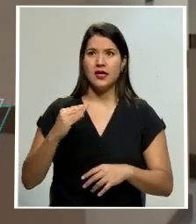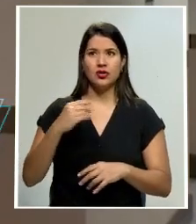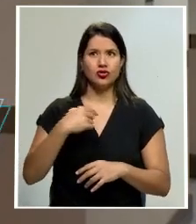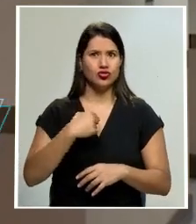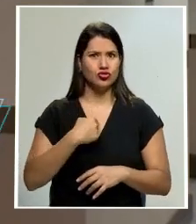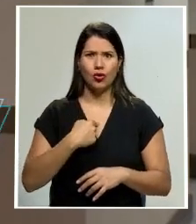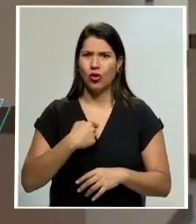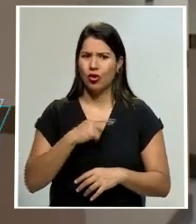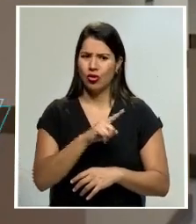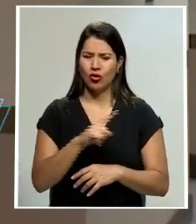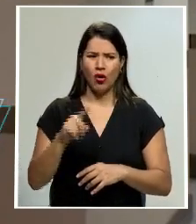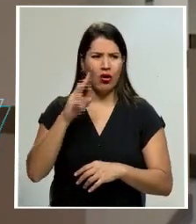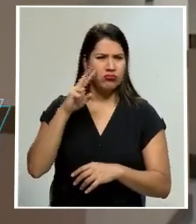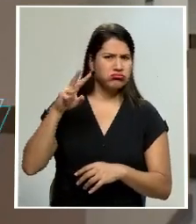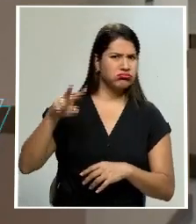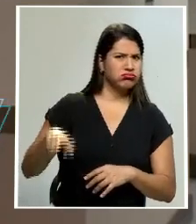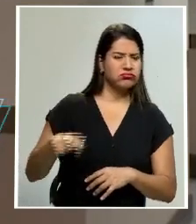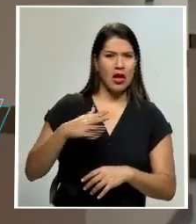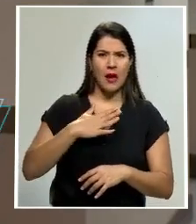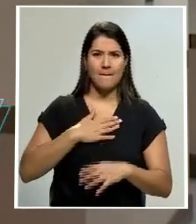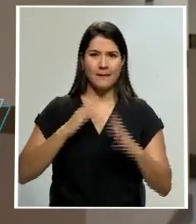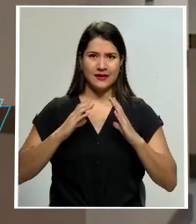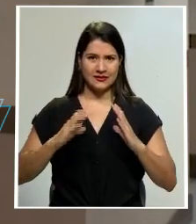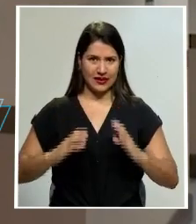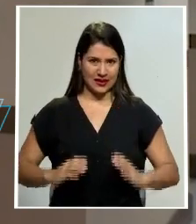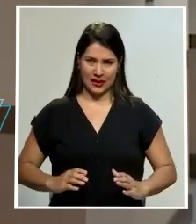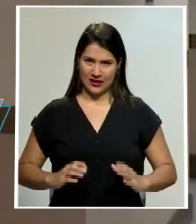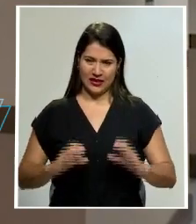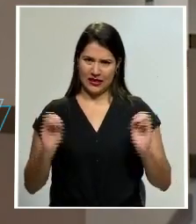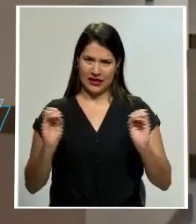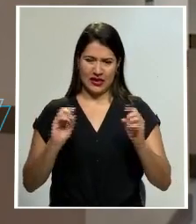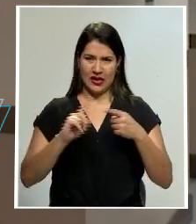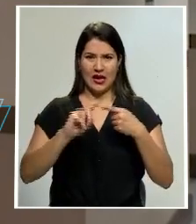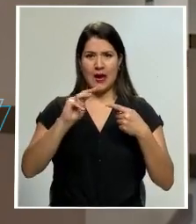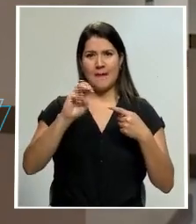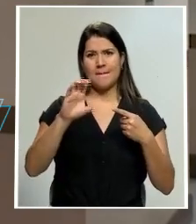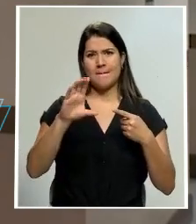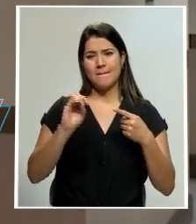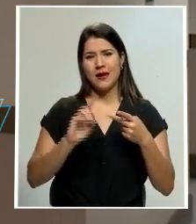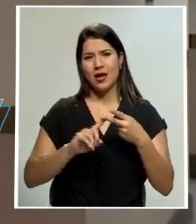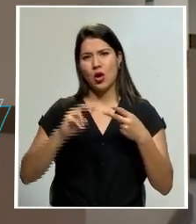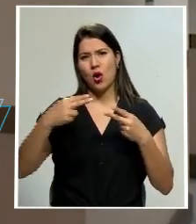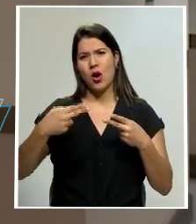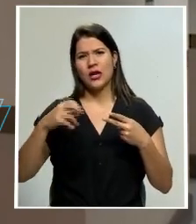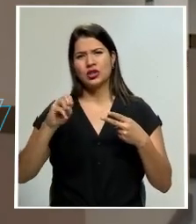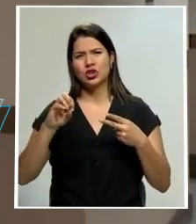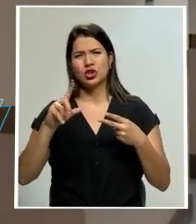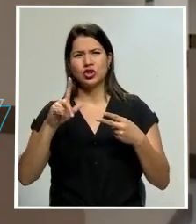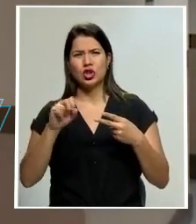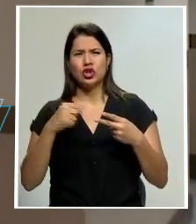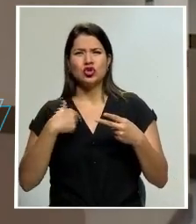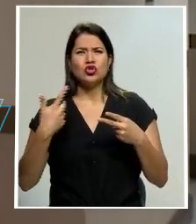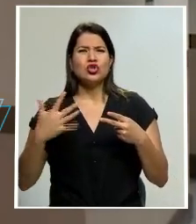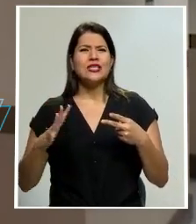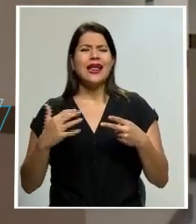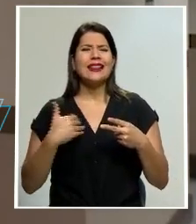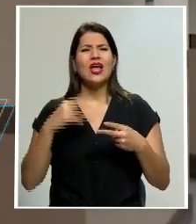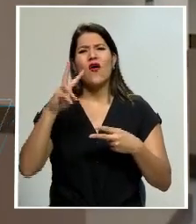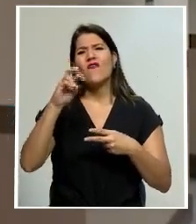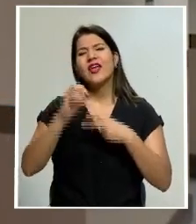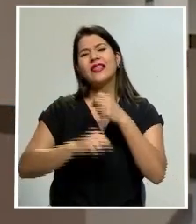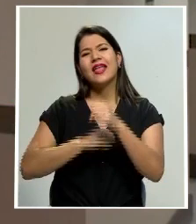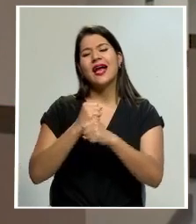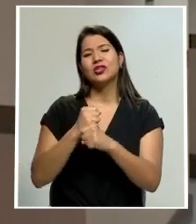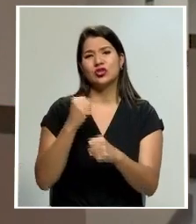a mis clientes. Yo, tanto con H. Solís como con ECO, tengo una trayectoria de muchísimos años, 20 años, desde ser abogado de ellos,